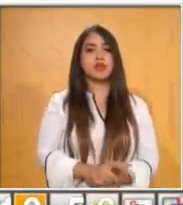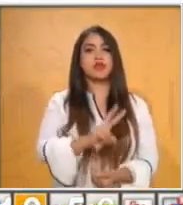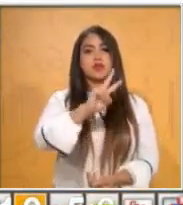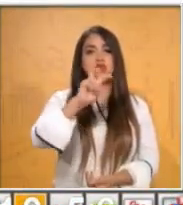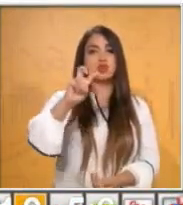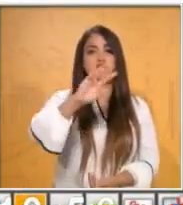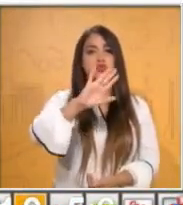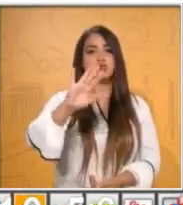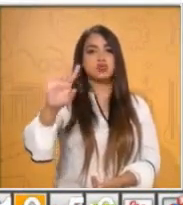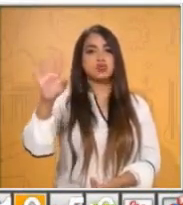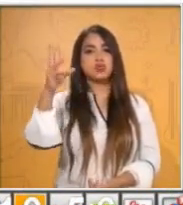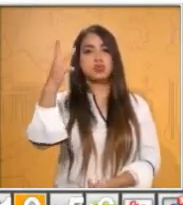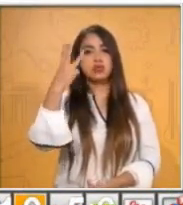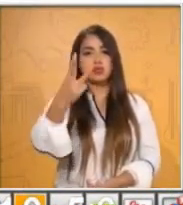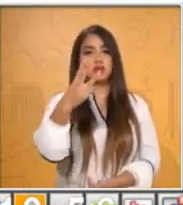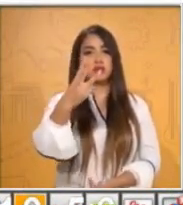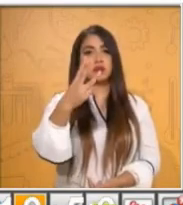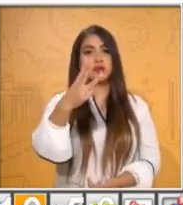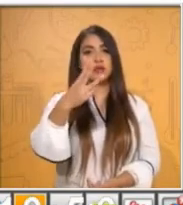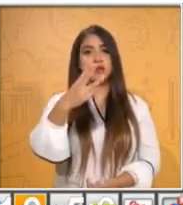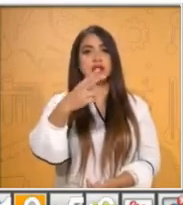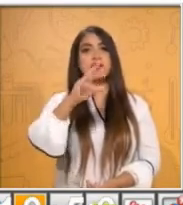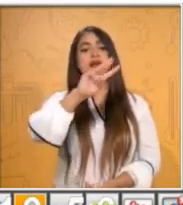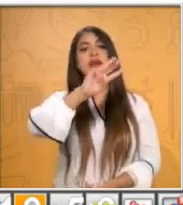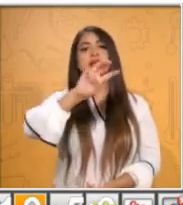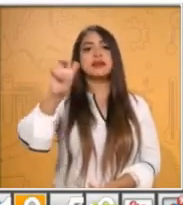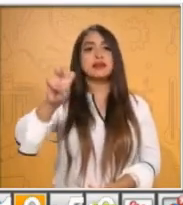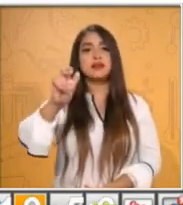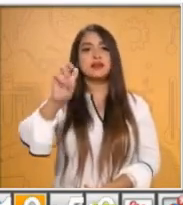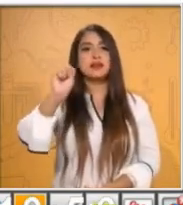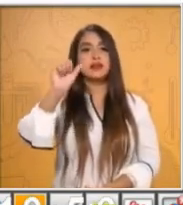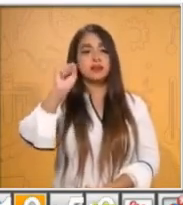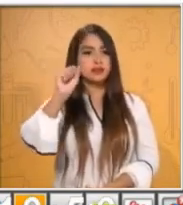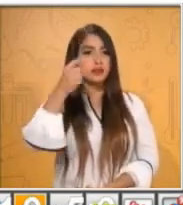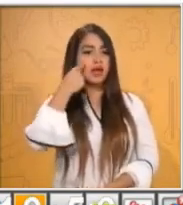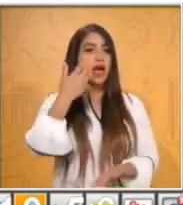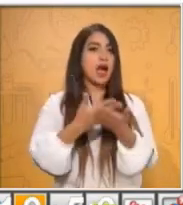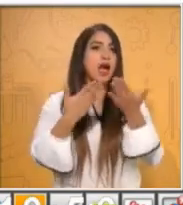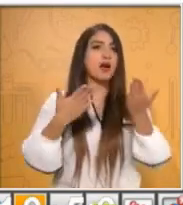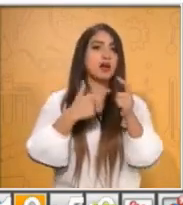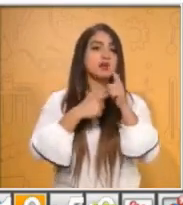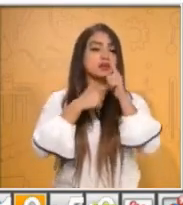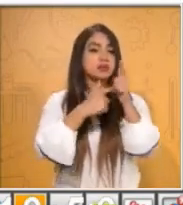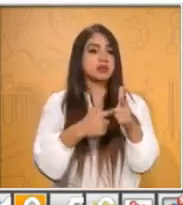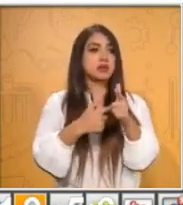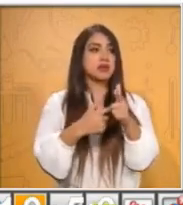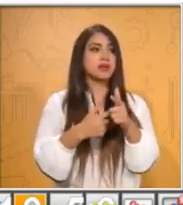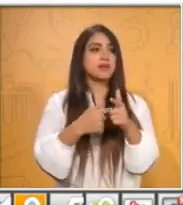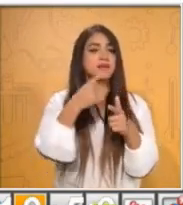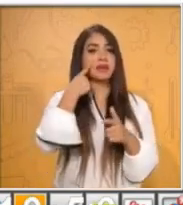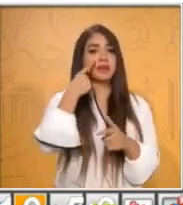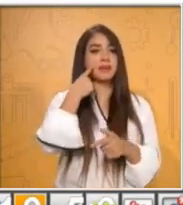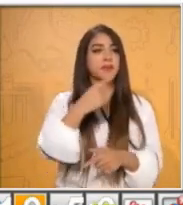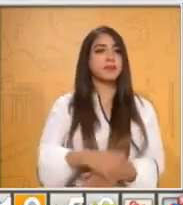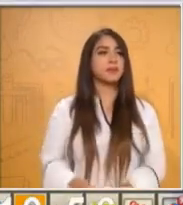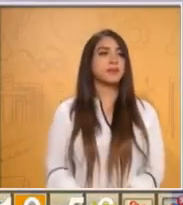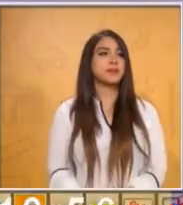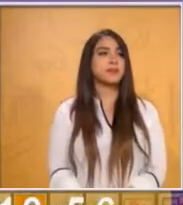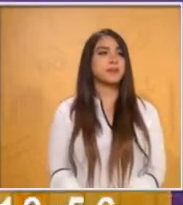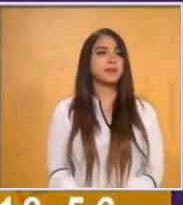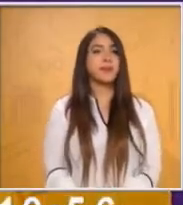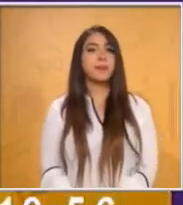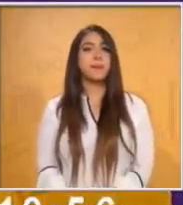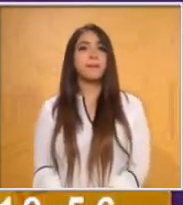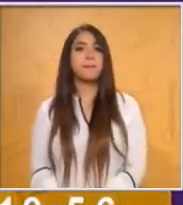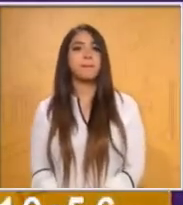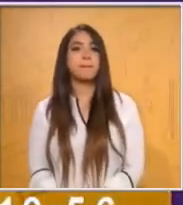cincuenta y tres y trescientos sesenta. Para continuar vamos a tomar el siguiente número porque eso lo vas a hacer